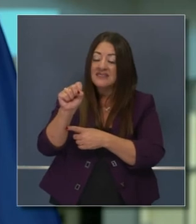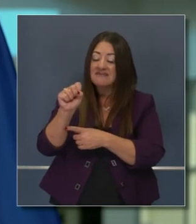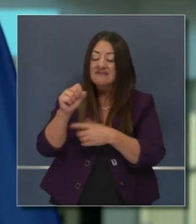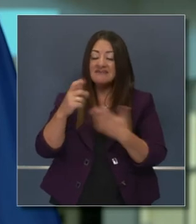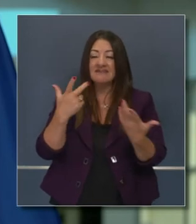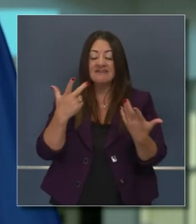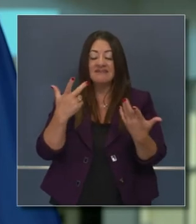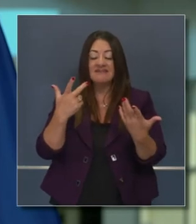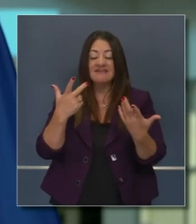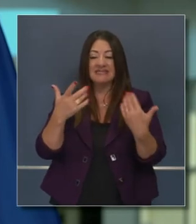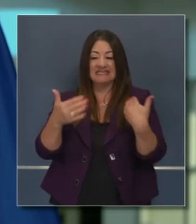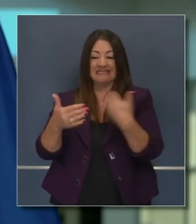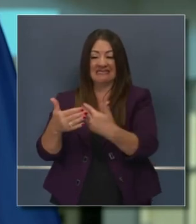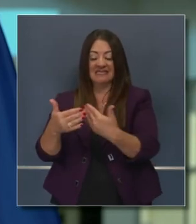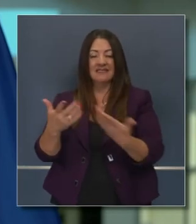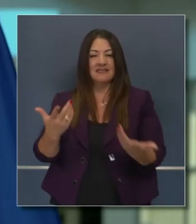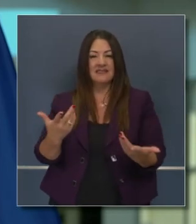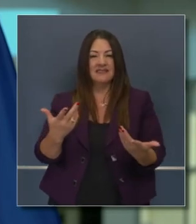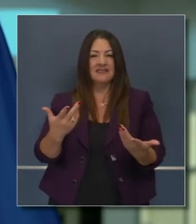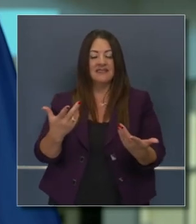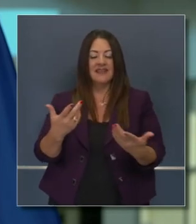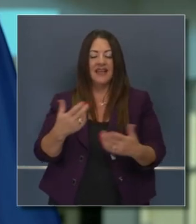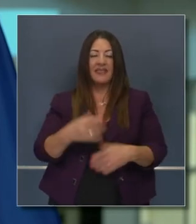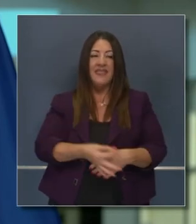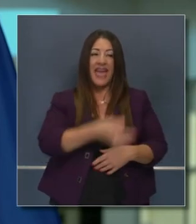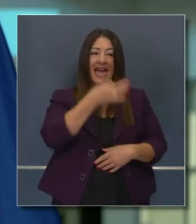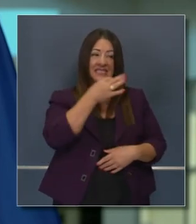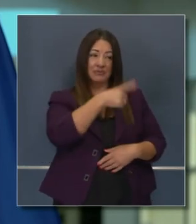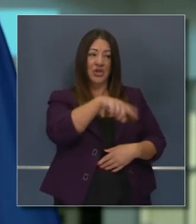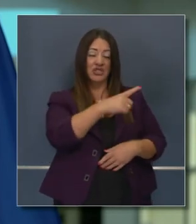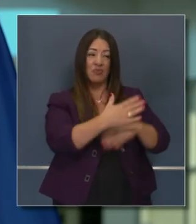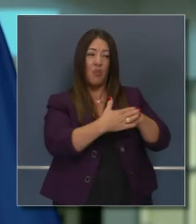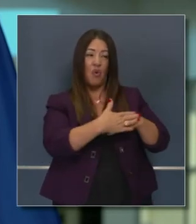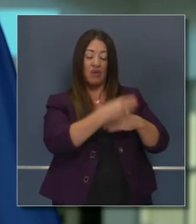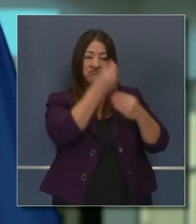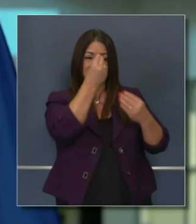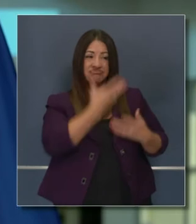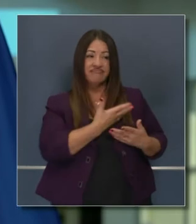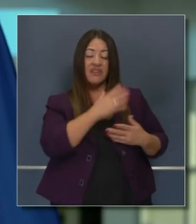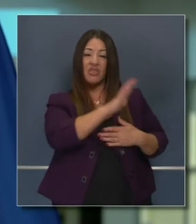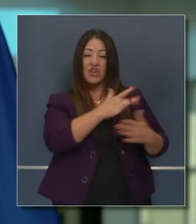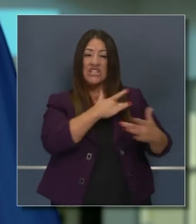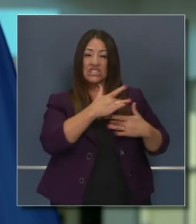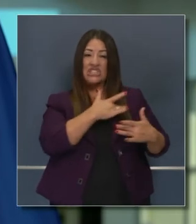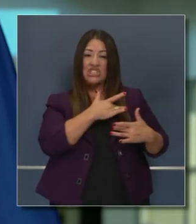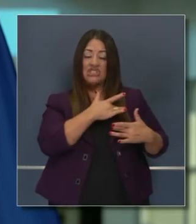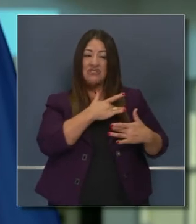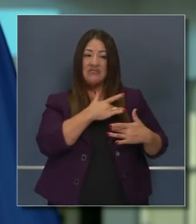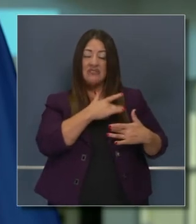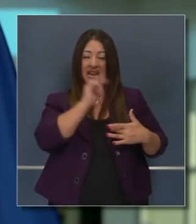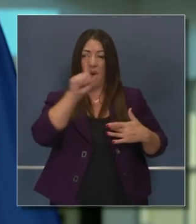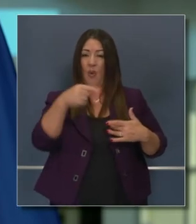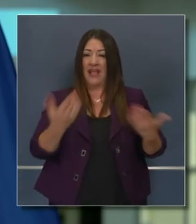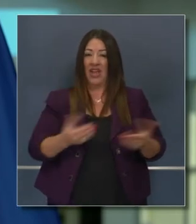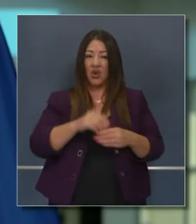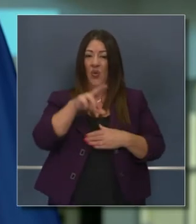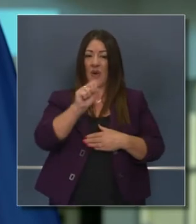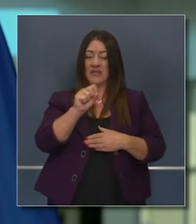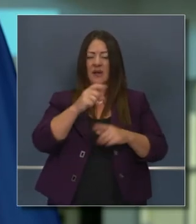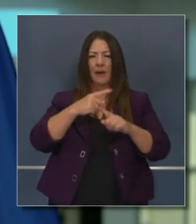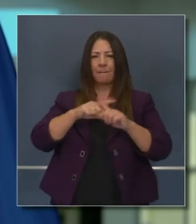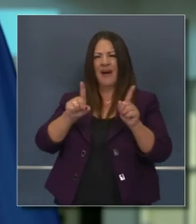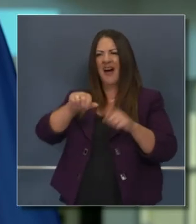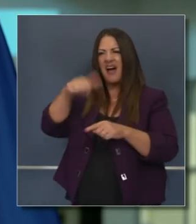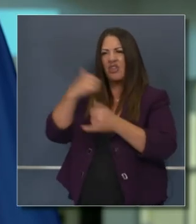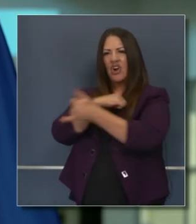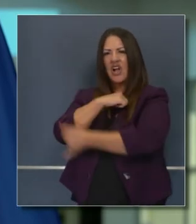y la preocupación expresada por peritos por todo el mundo, no solo a lo ancho del país, expresando